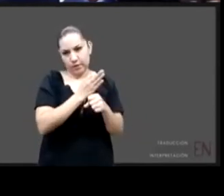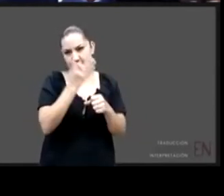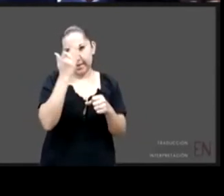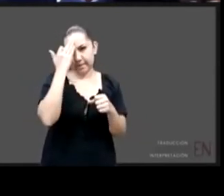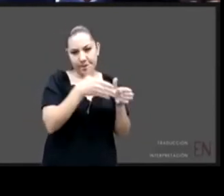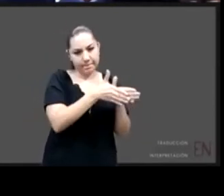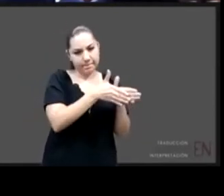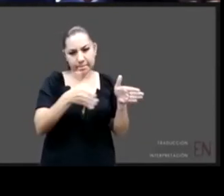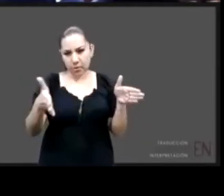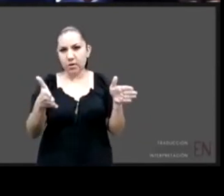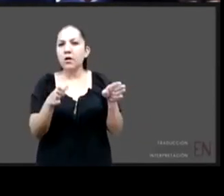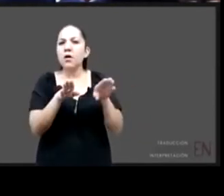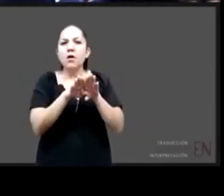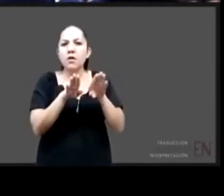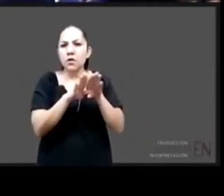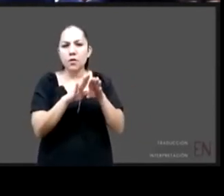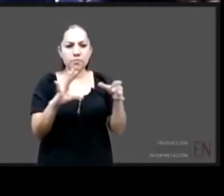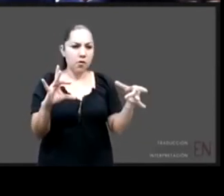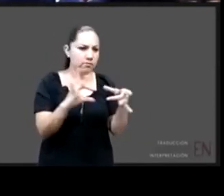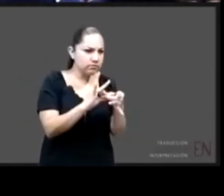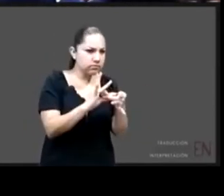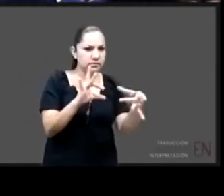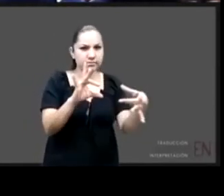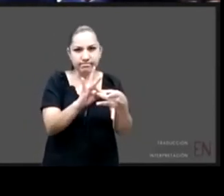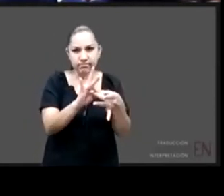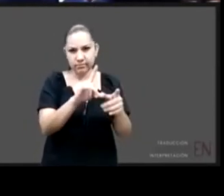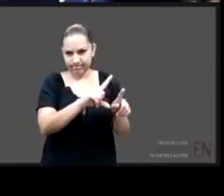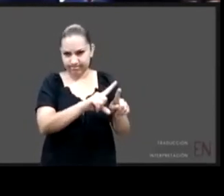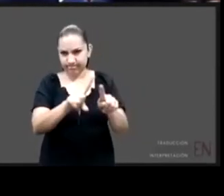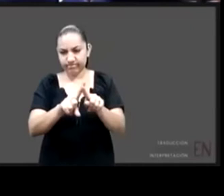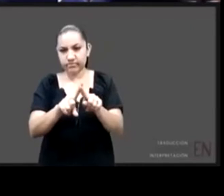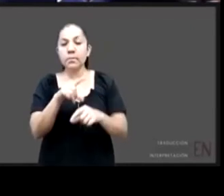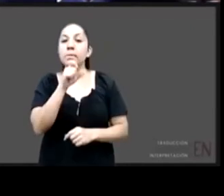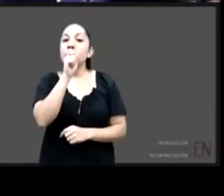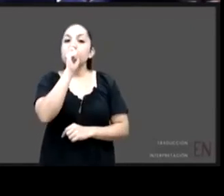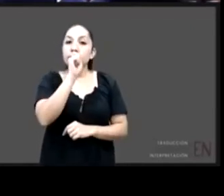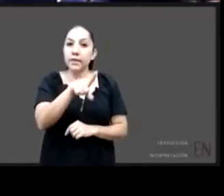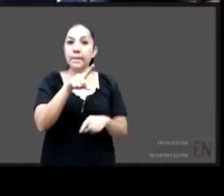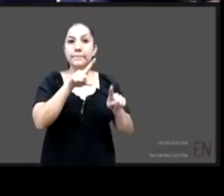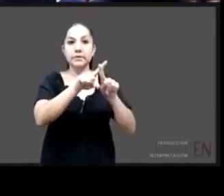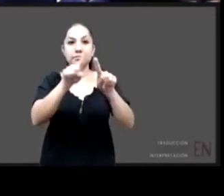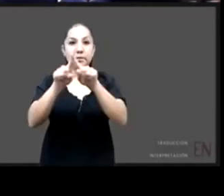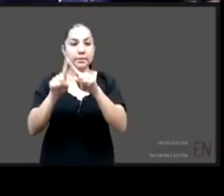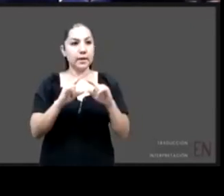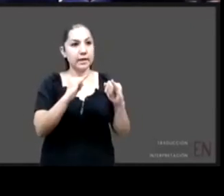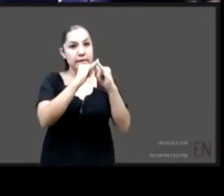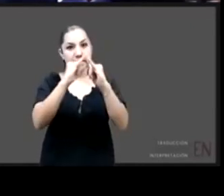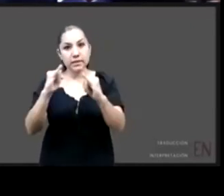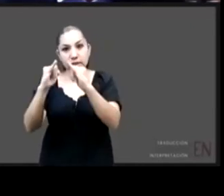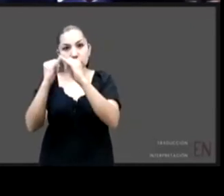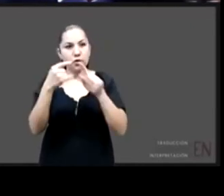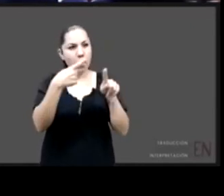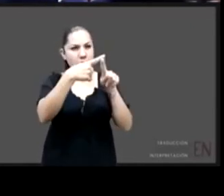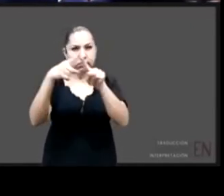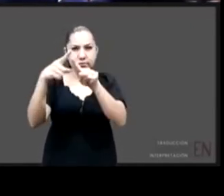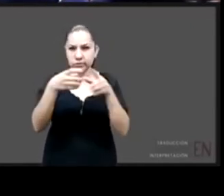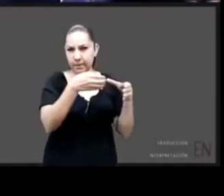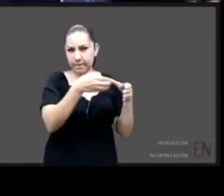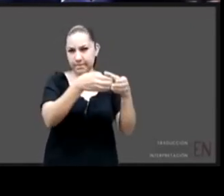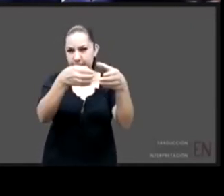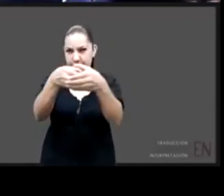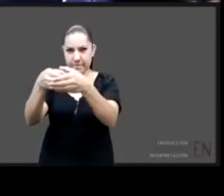acercar actores, instituciones de distinto tipo que tenemos distintas